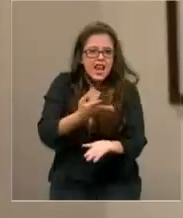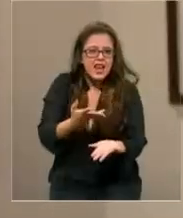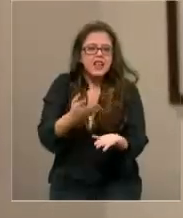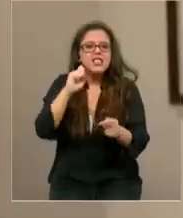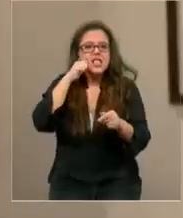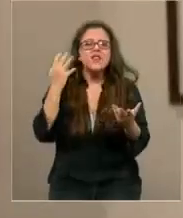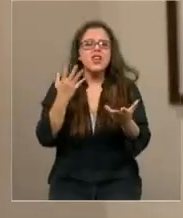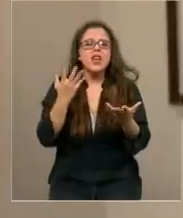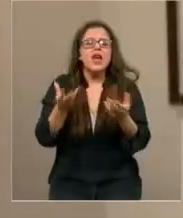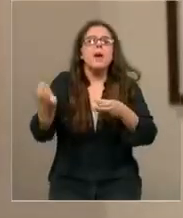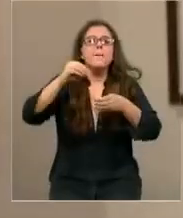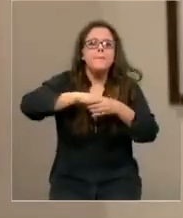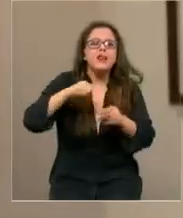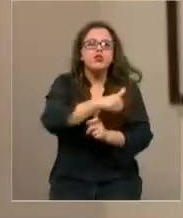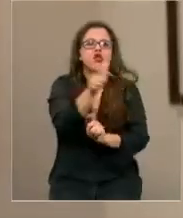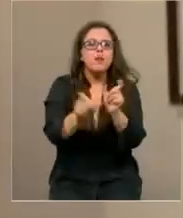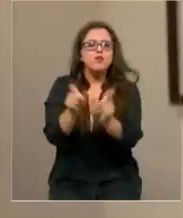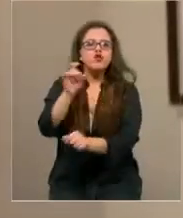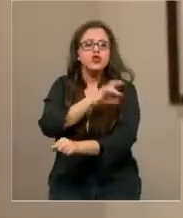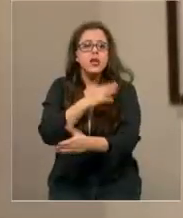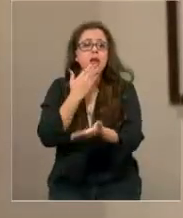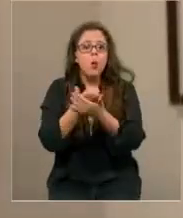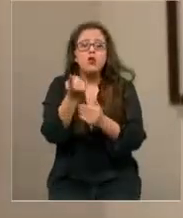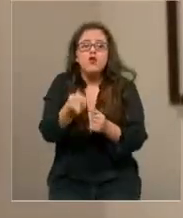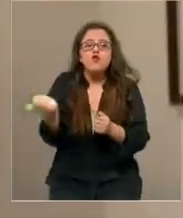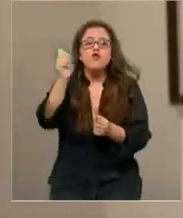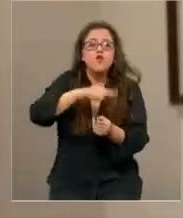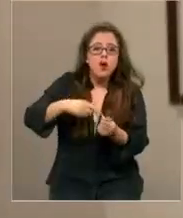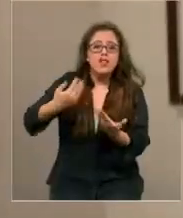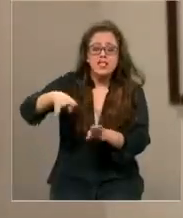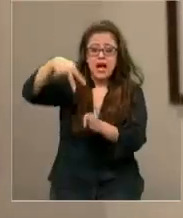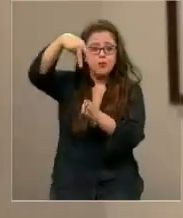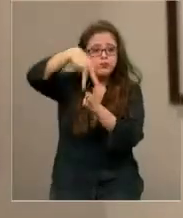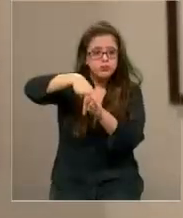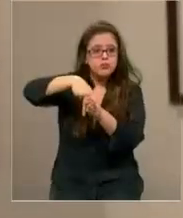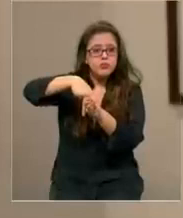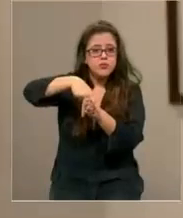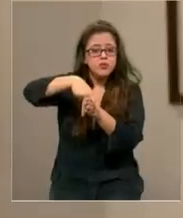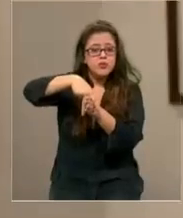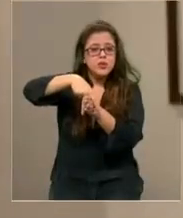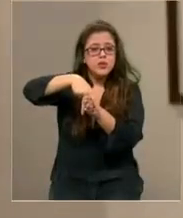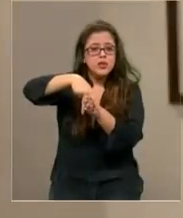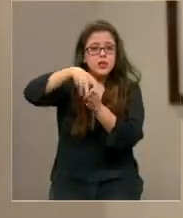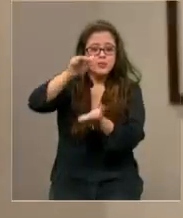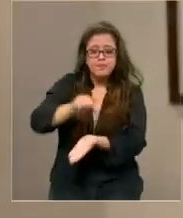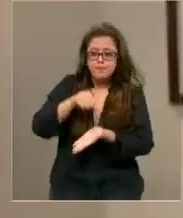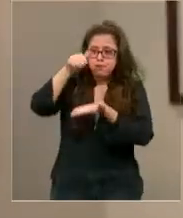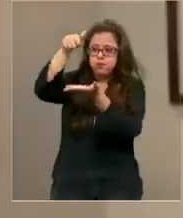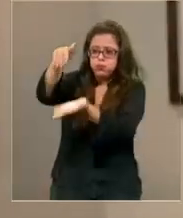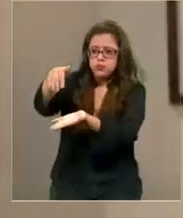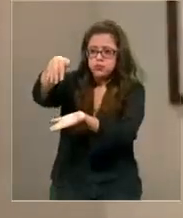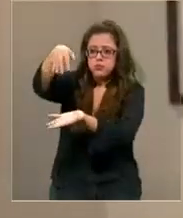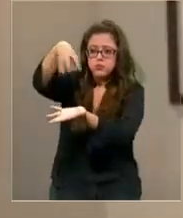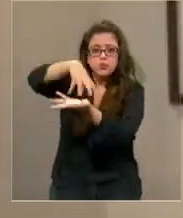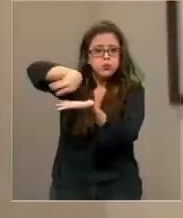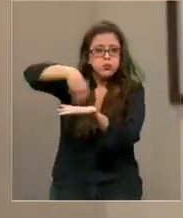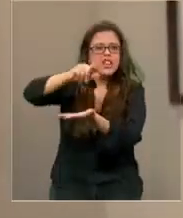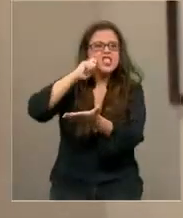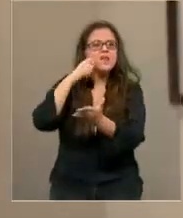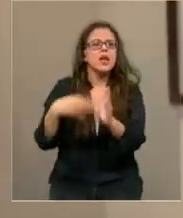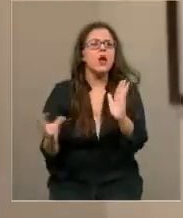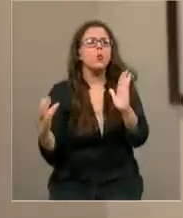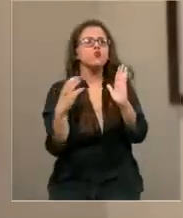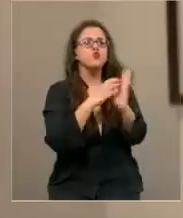todos los chilenos. Y una vez reinstalada la imagen del general Baquedano, debe convertirse en un símbolo